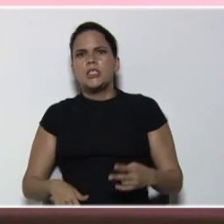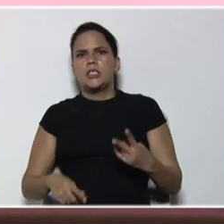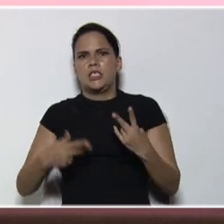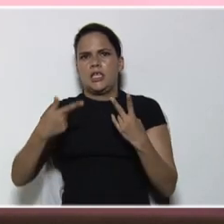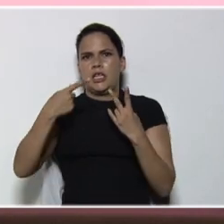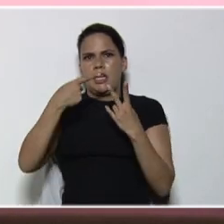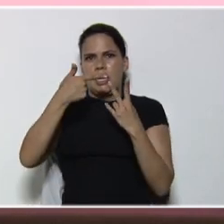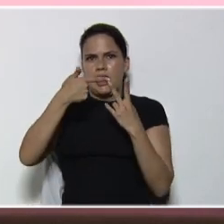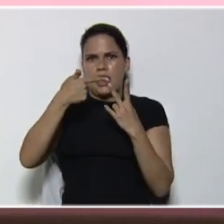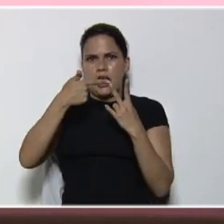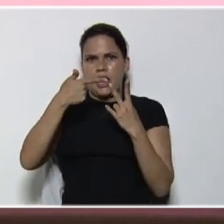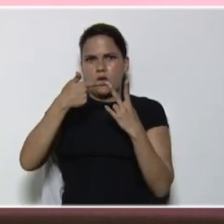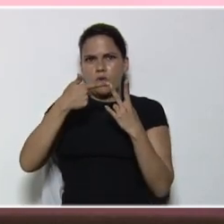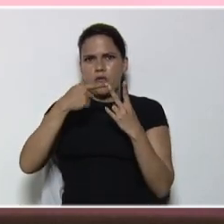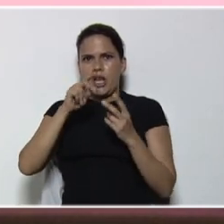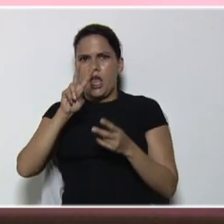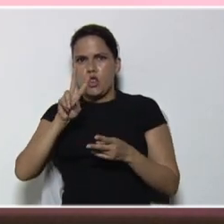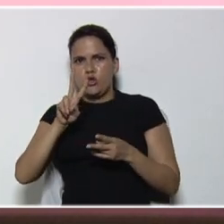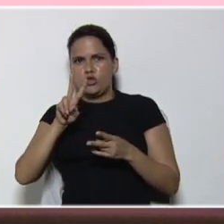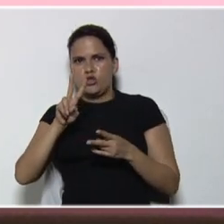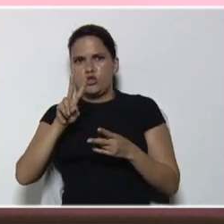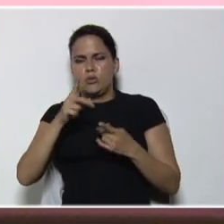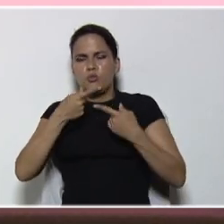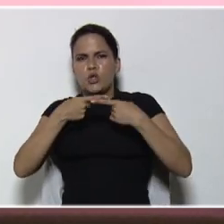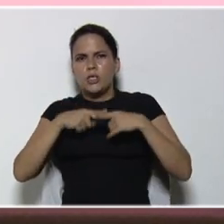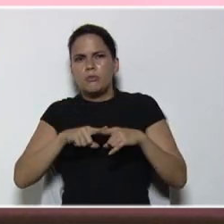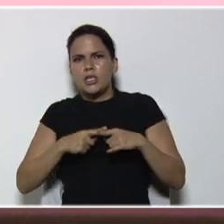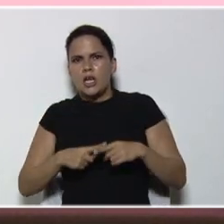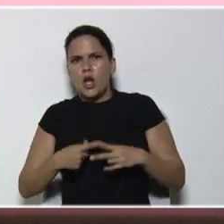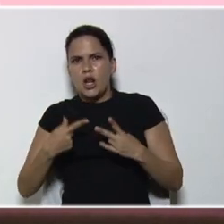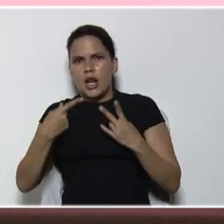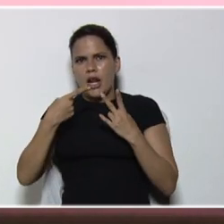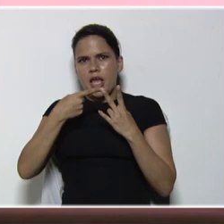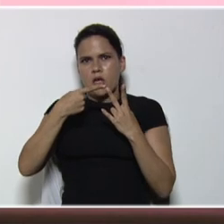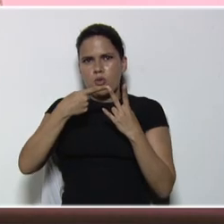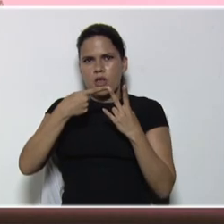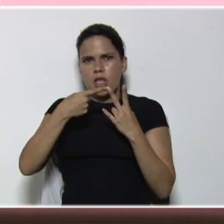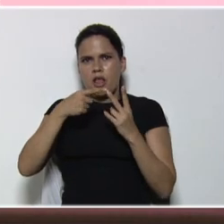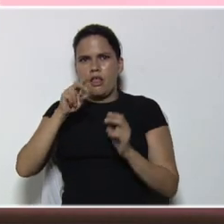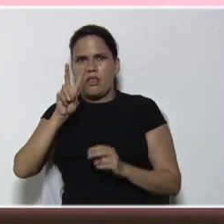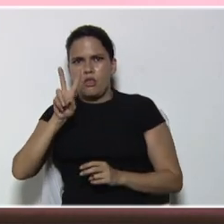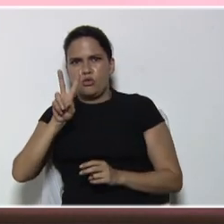2, por raíz cuadrada, de 2, es igual,